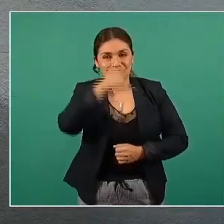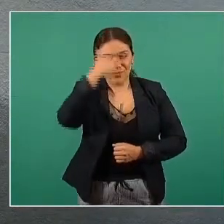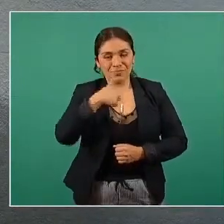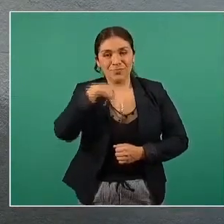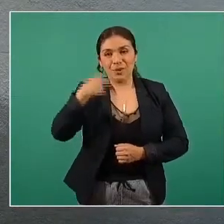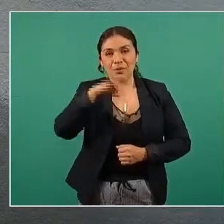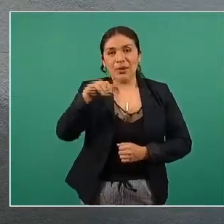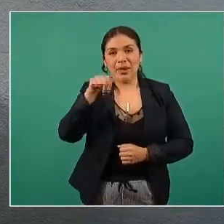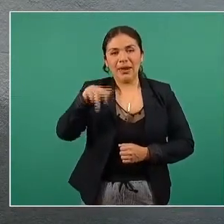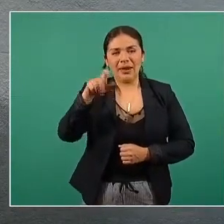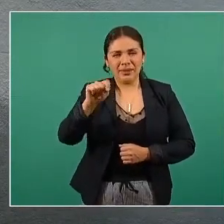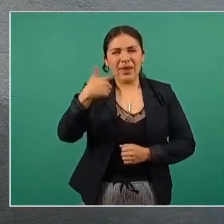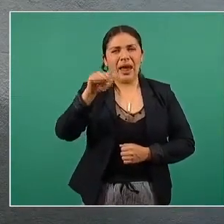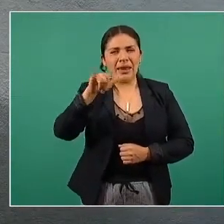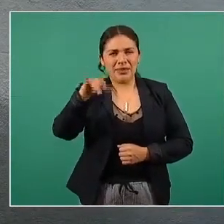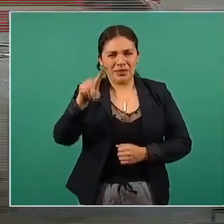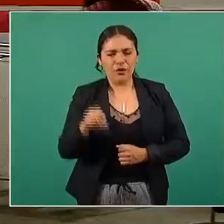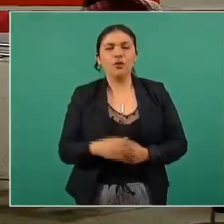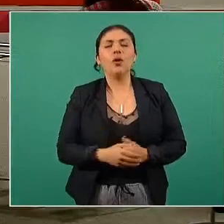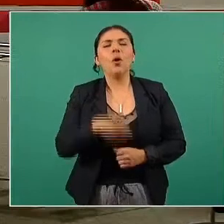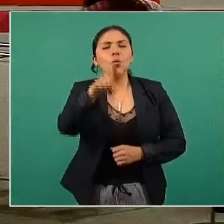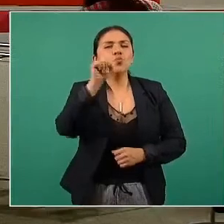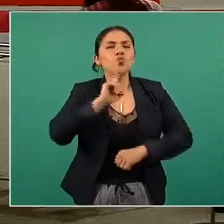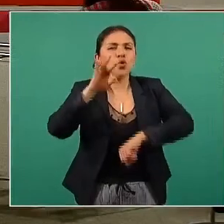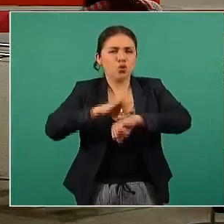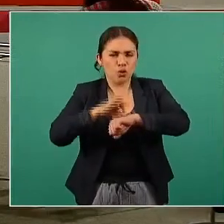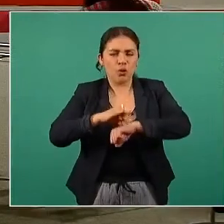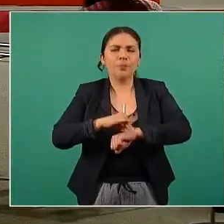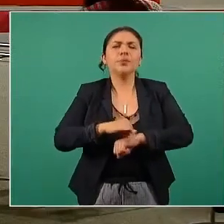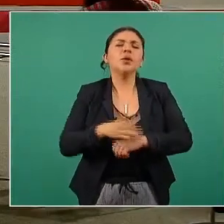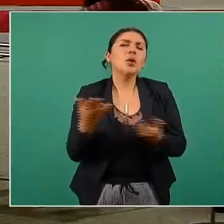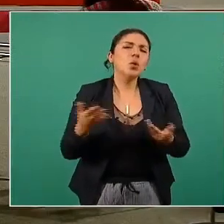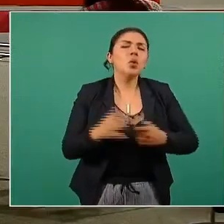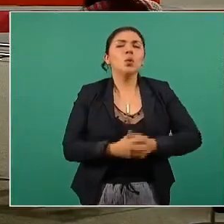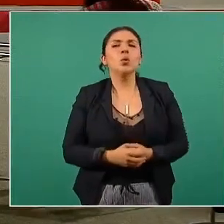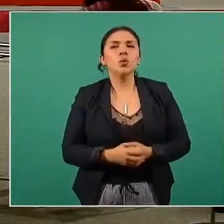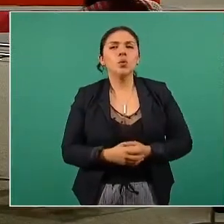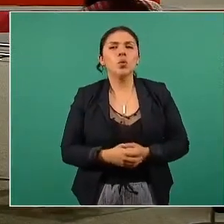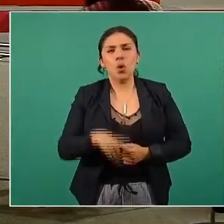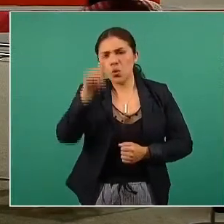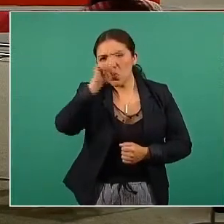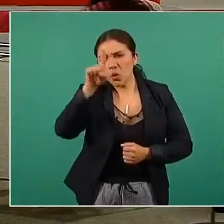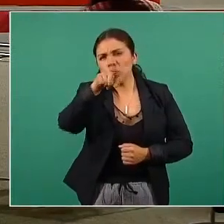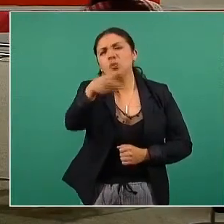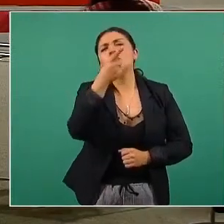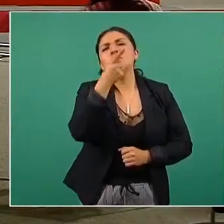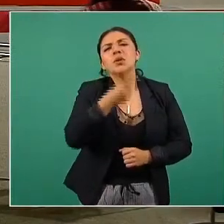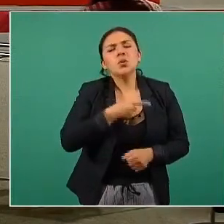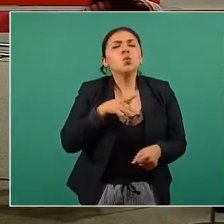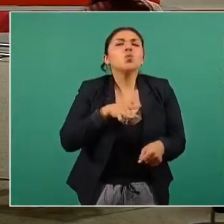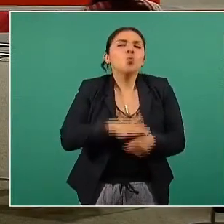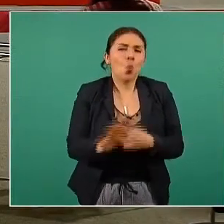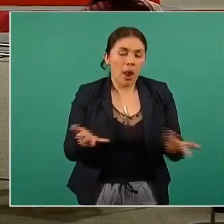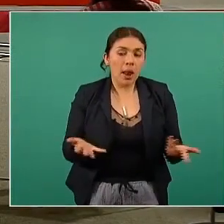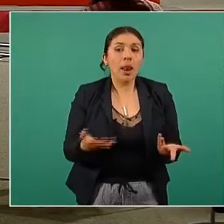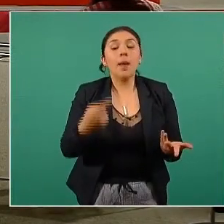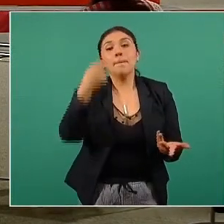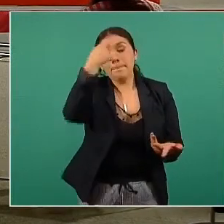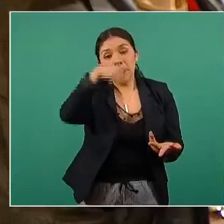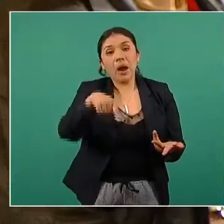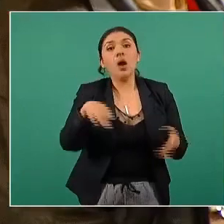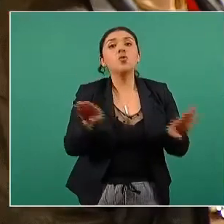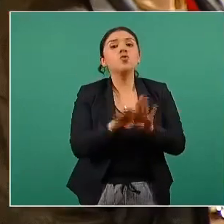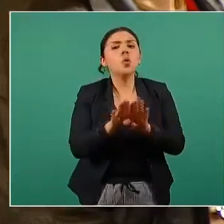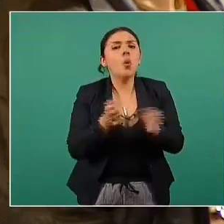Yanet Galindo de Mundo Farma para la doctora una recomendación que nos sugiere una recomendación de cómo